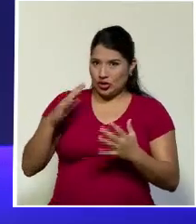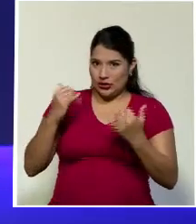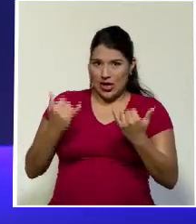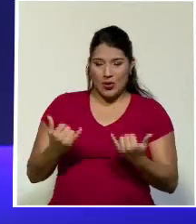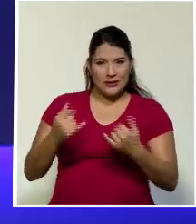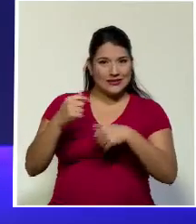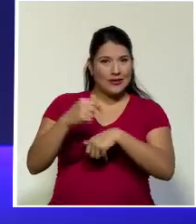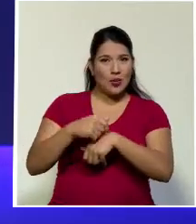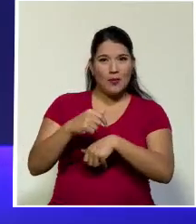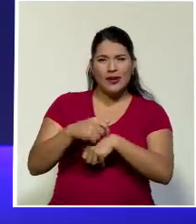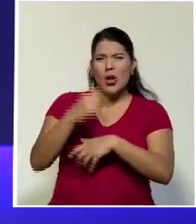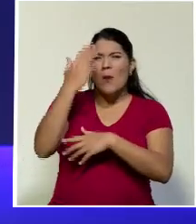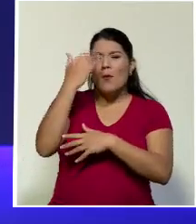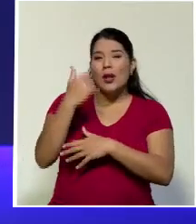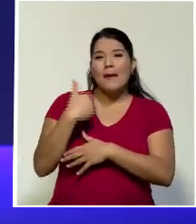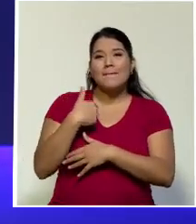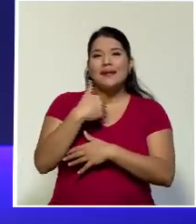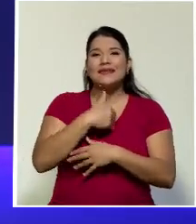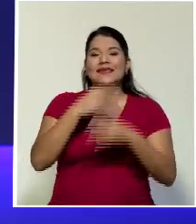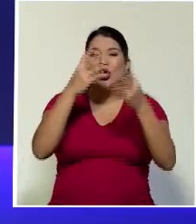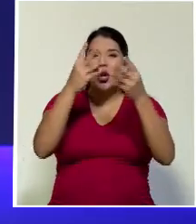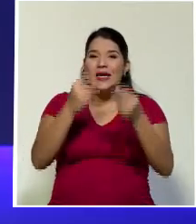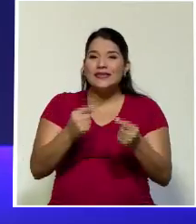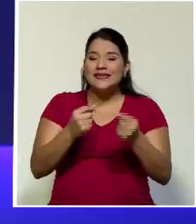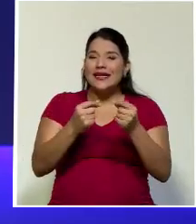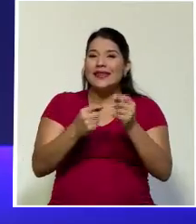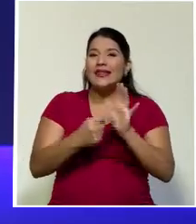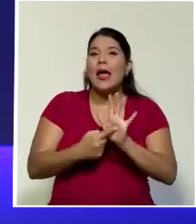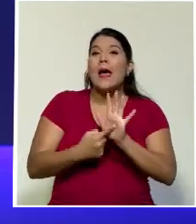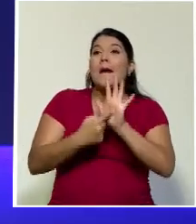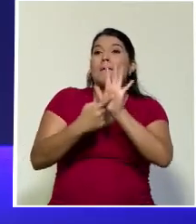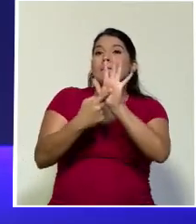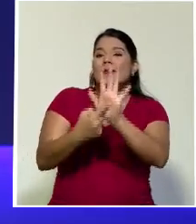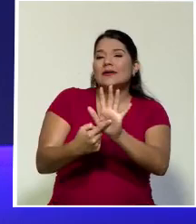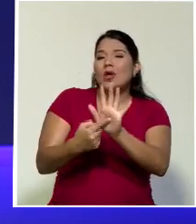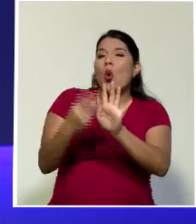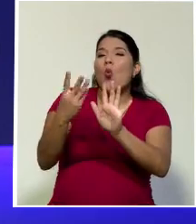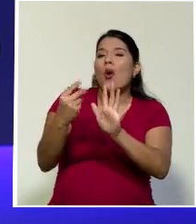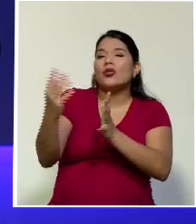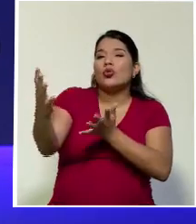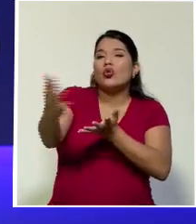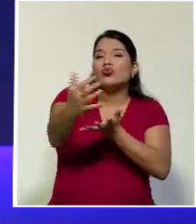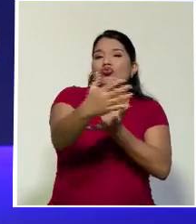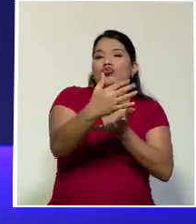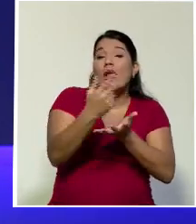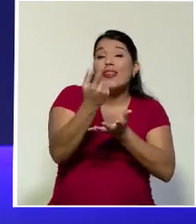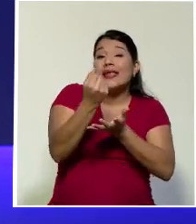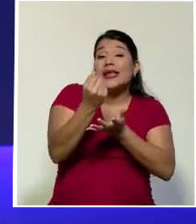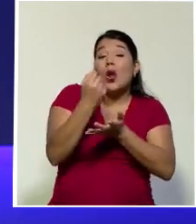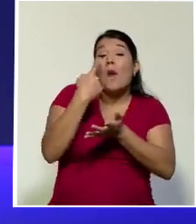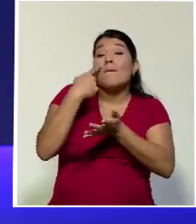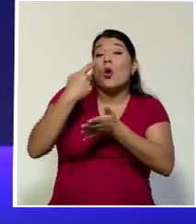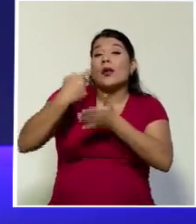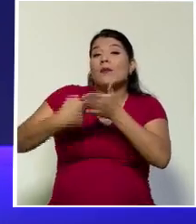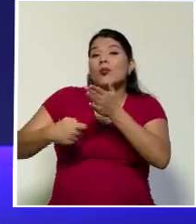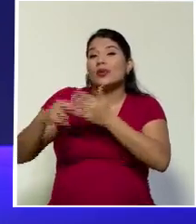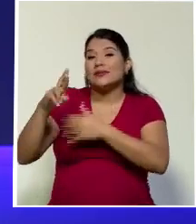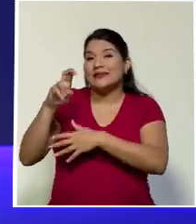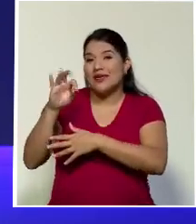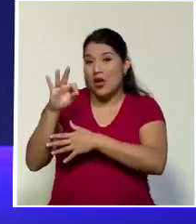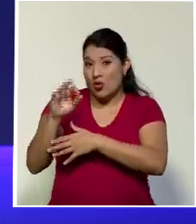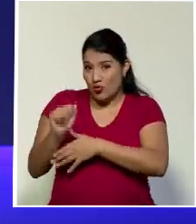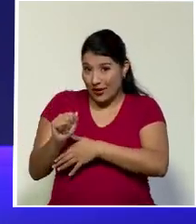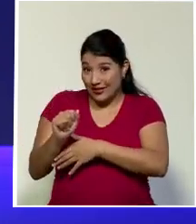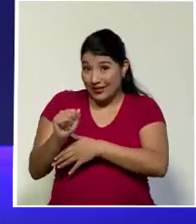porque Hacienda normalmente publica datos de recaudación de impuestos sobre la renta. Y ahí incluye impuesto al salario, incluye